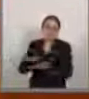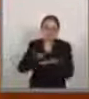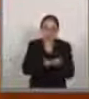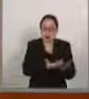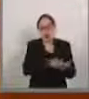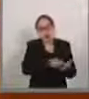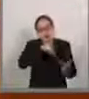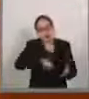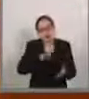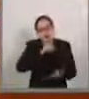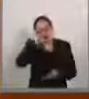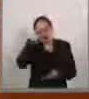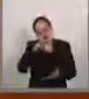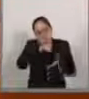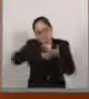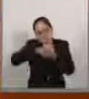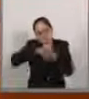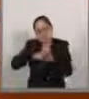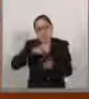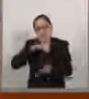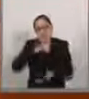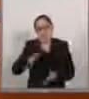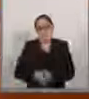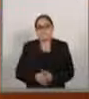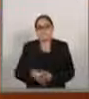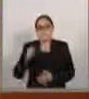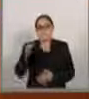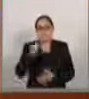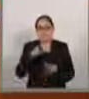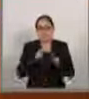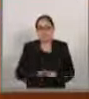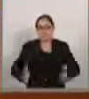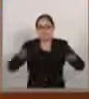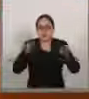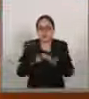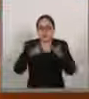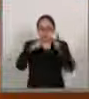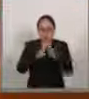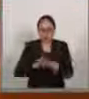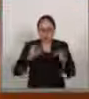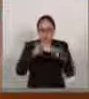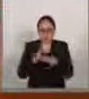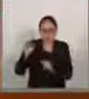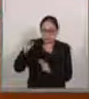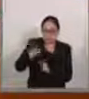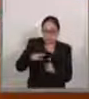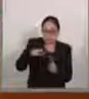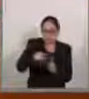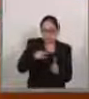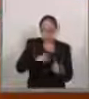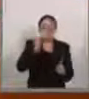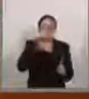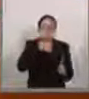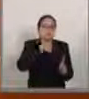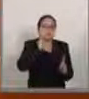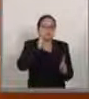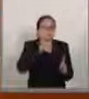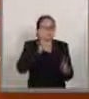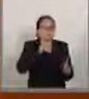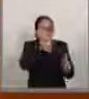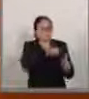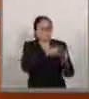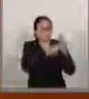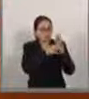ley. También creo que es importante reconocer que ella misma menciona que